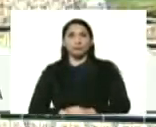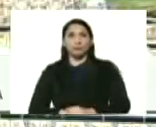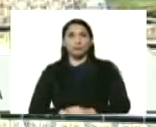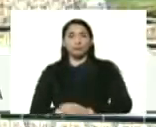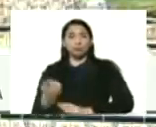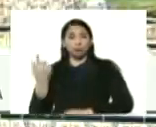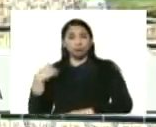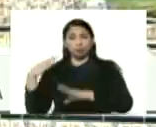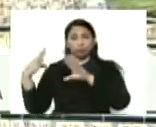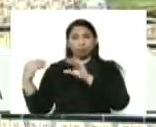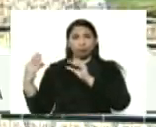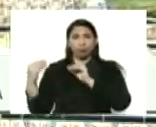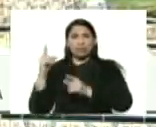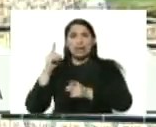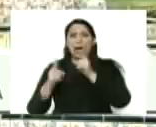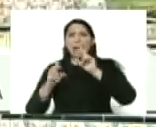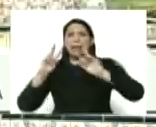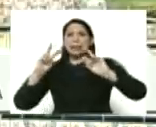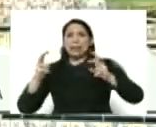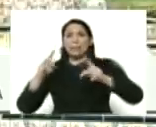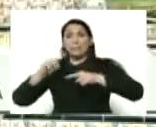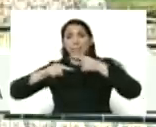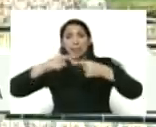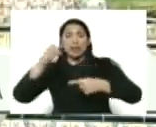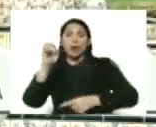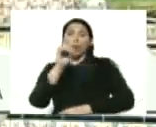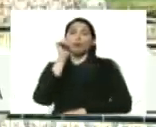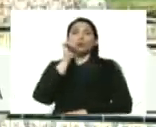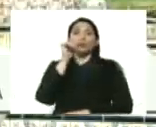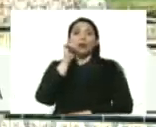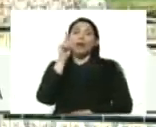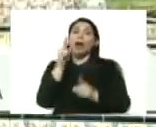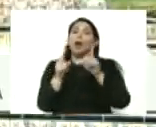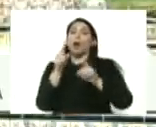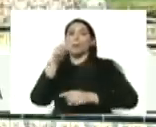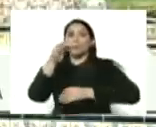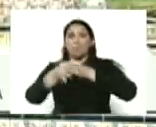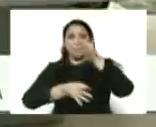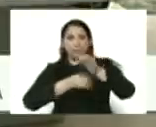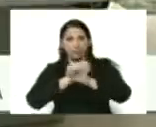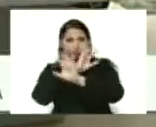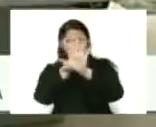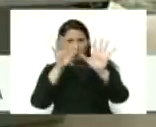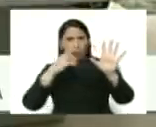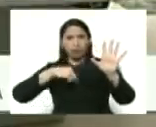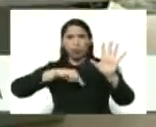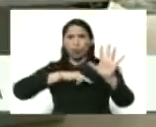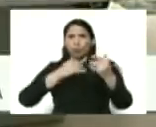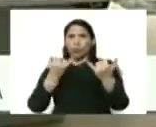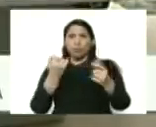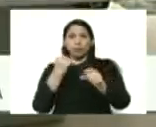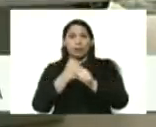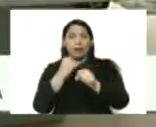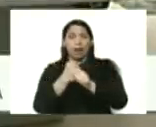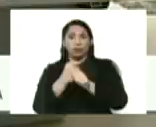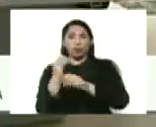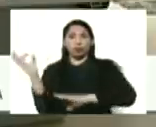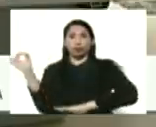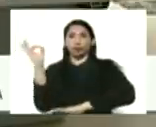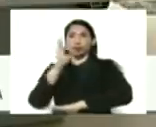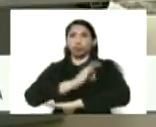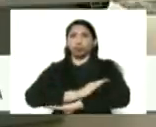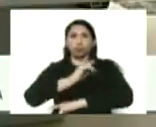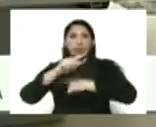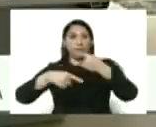ayer estuve hablando algo de eso, pero mañana o el sábado, ahorita estamos trabajando todo el día, ahora después de este